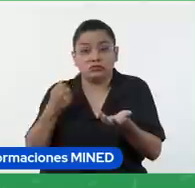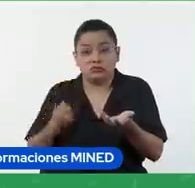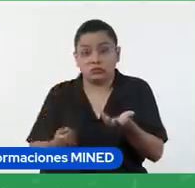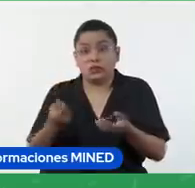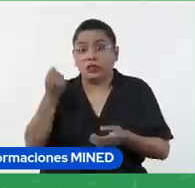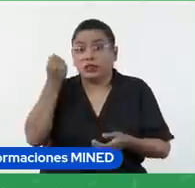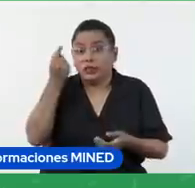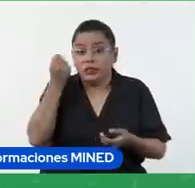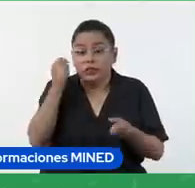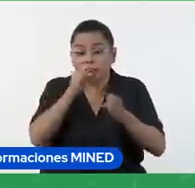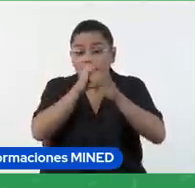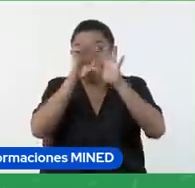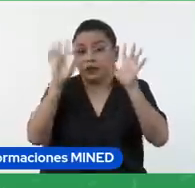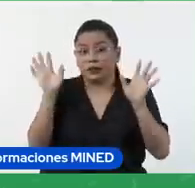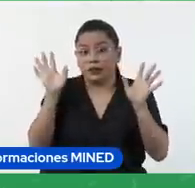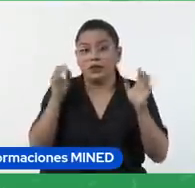a poner